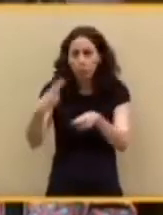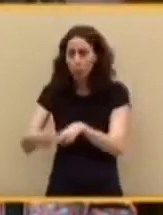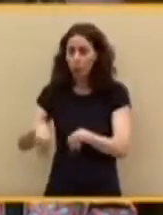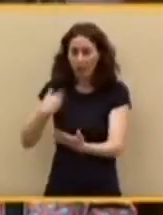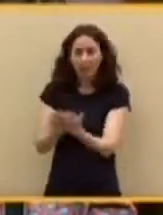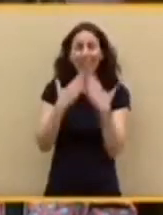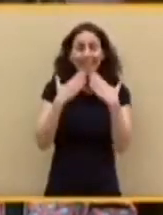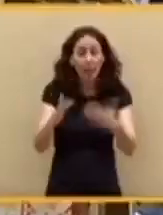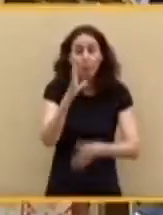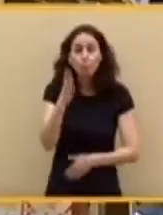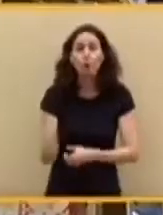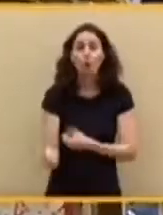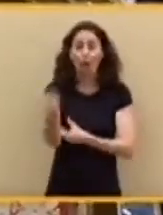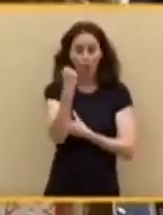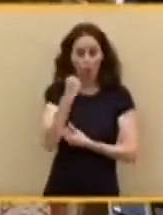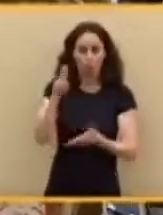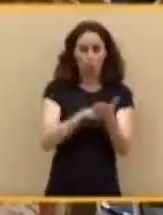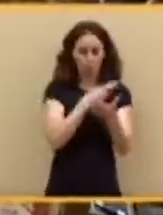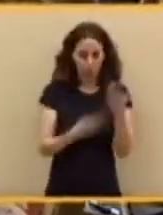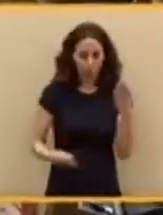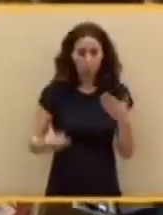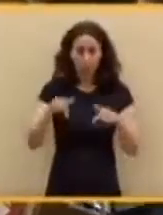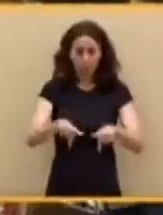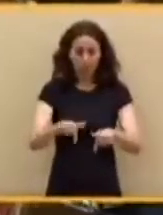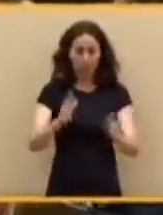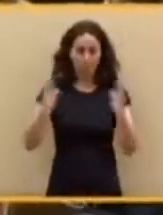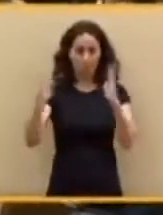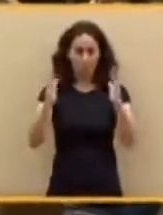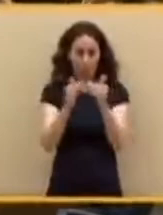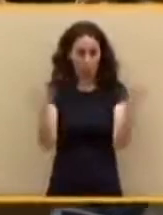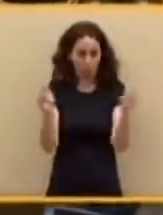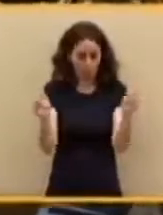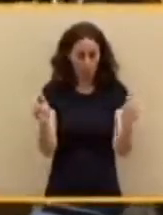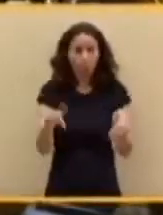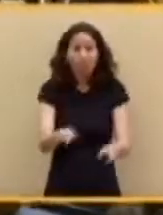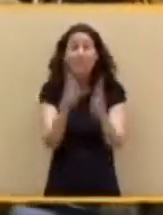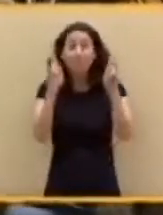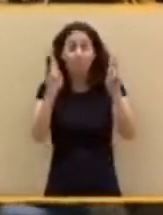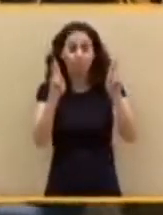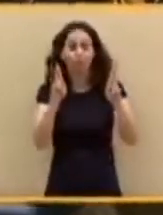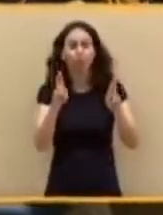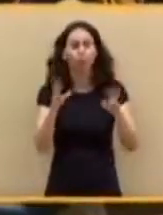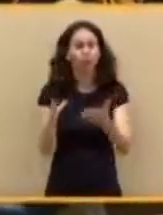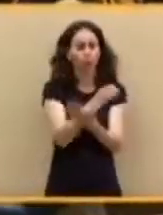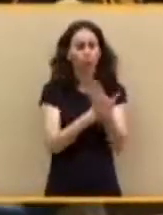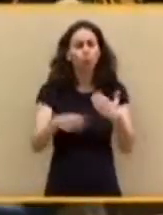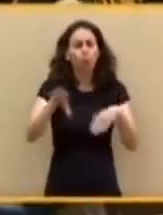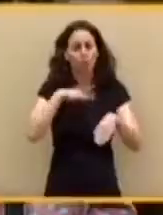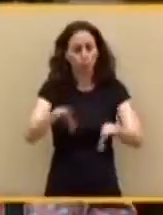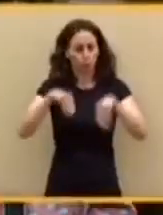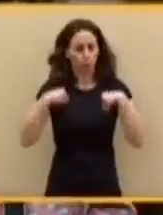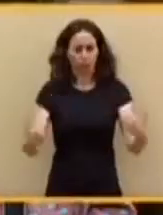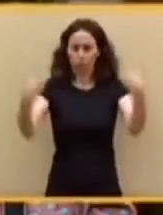apoyado esta moción de censura para abrir este nuevo tiempo y espero que estemos todos a la altura de las responsabilidades que tenemos por delante